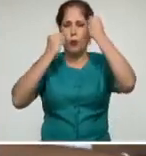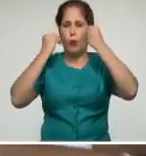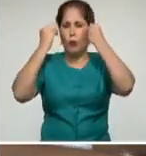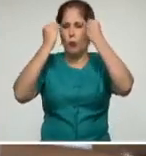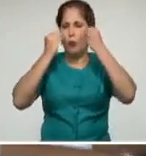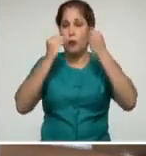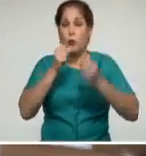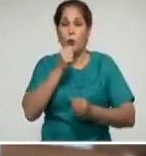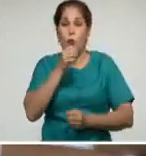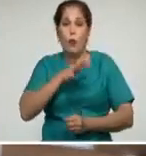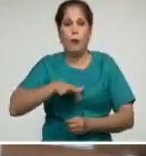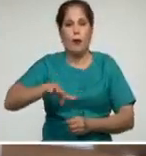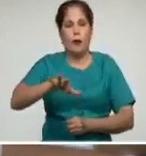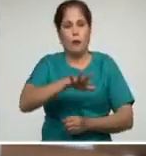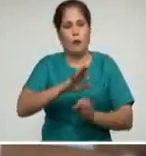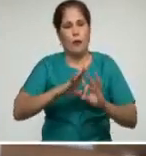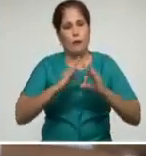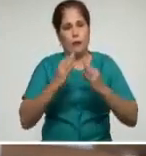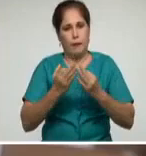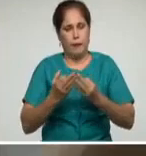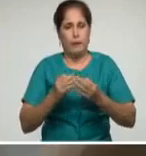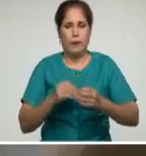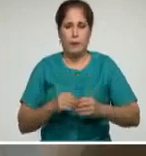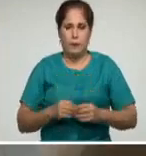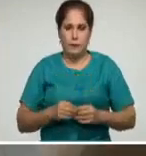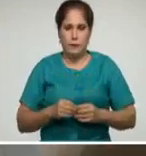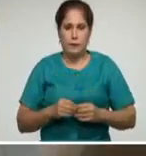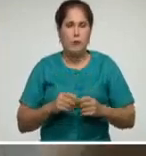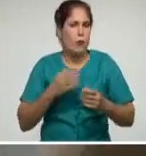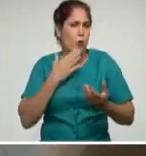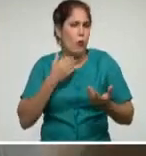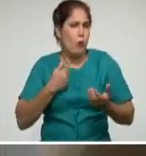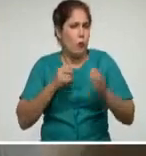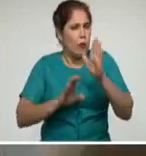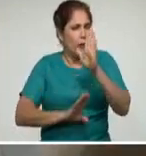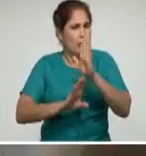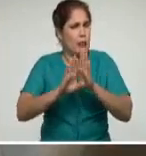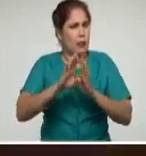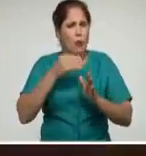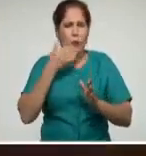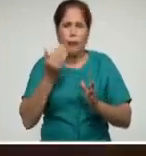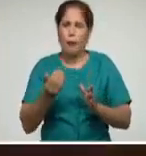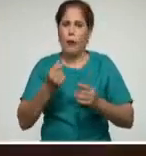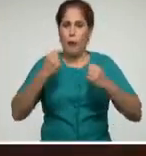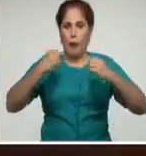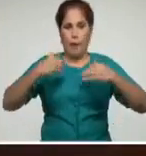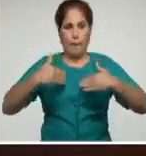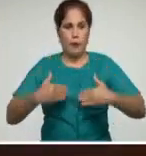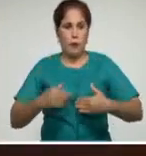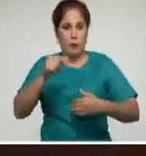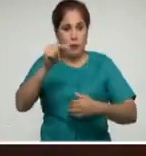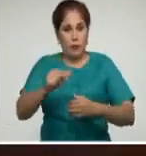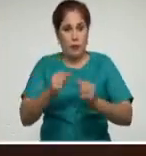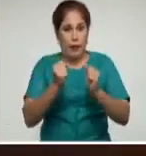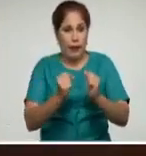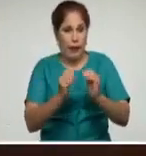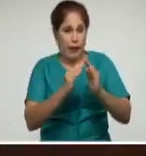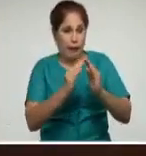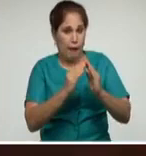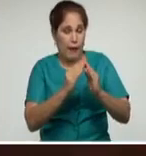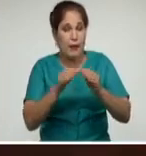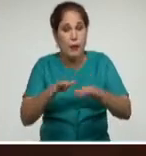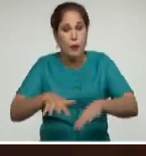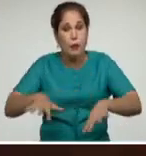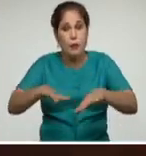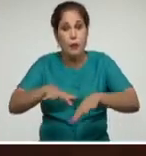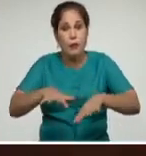incertidumbre en la familia cubana. ¿Cómo propiciar el desarrollo sano e integral de la personalidad de los educandos en las condiciones